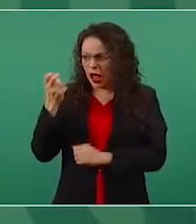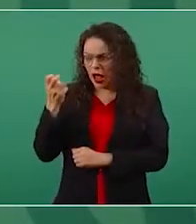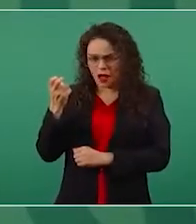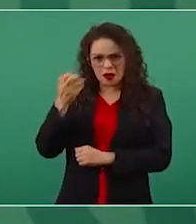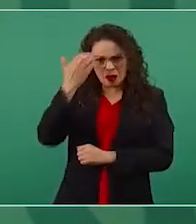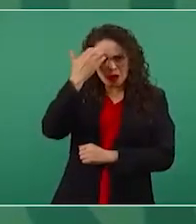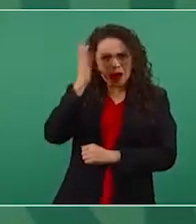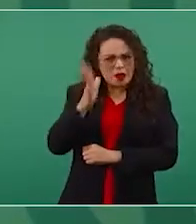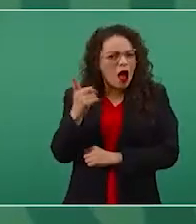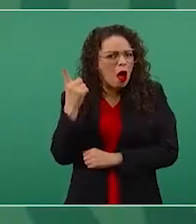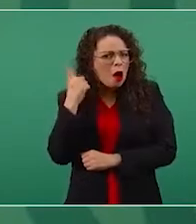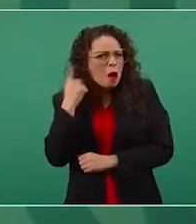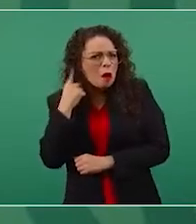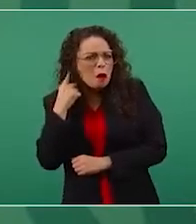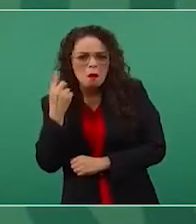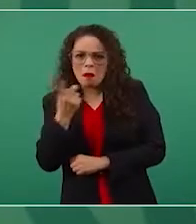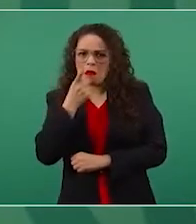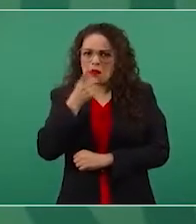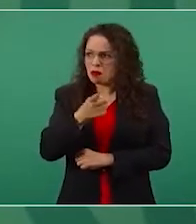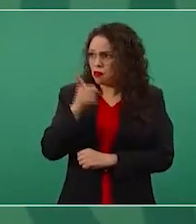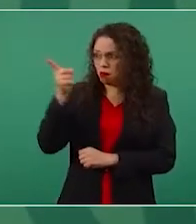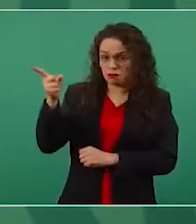o en países europeos